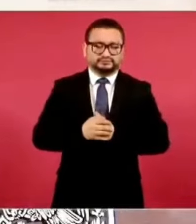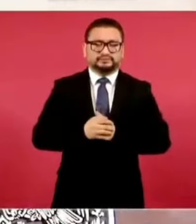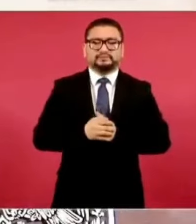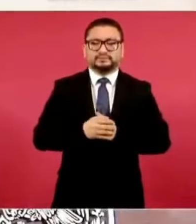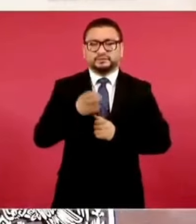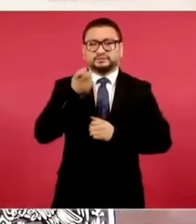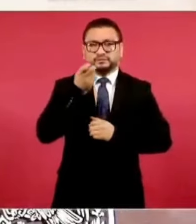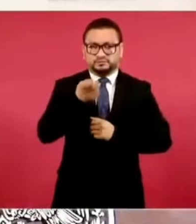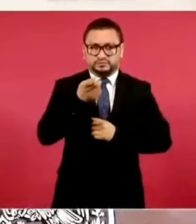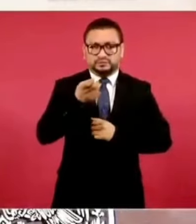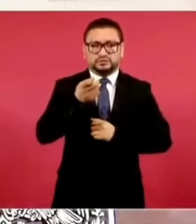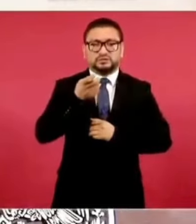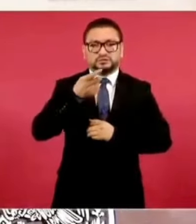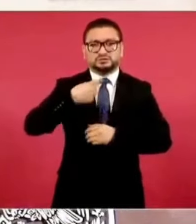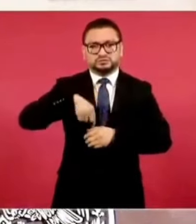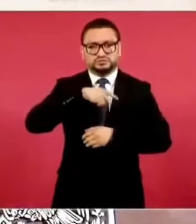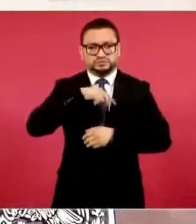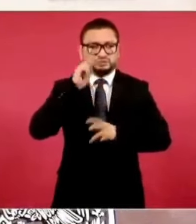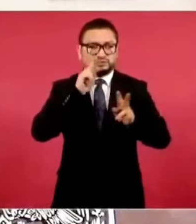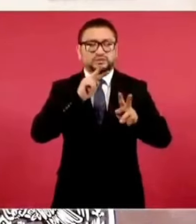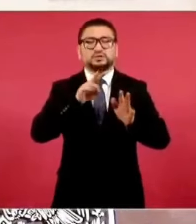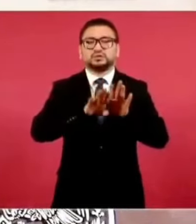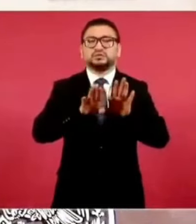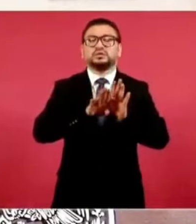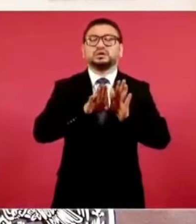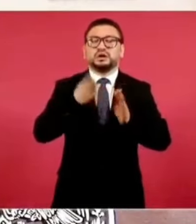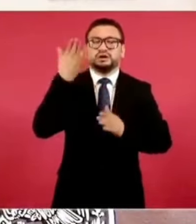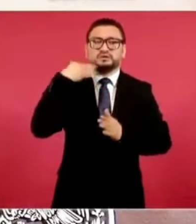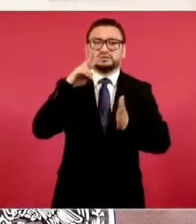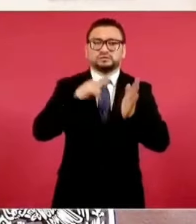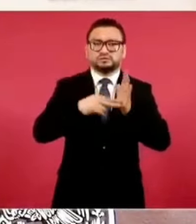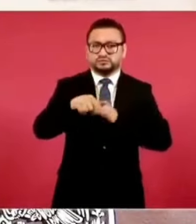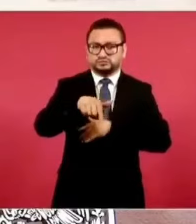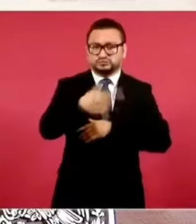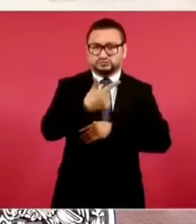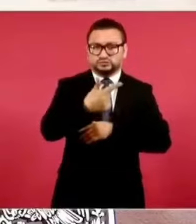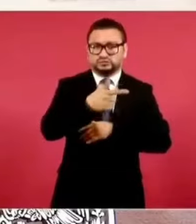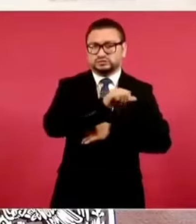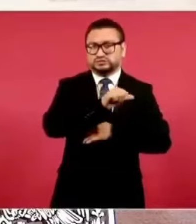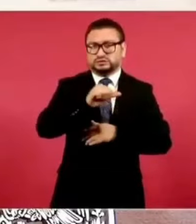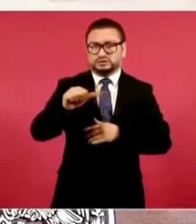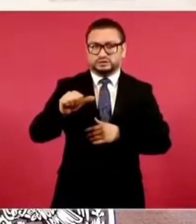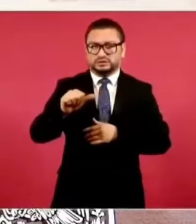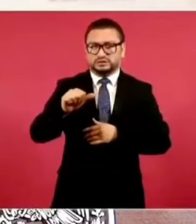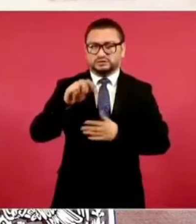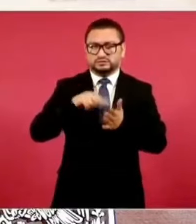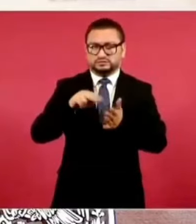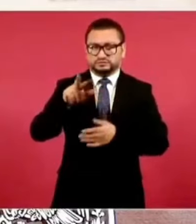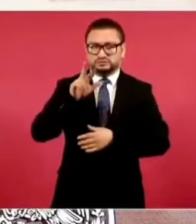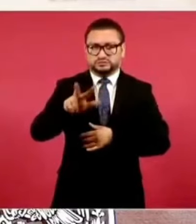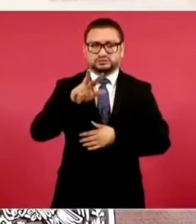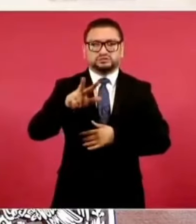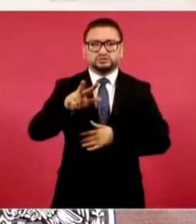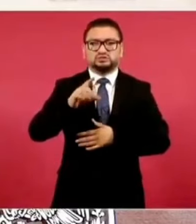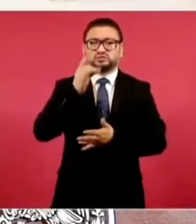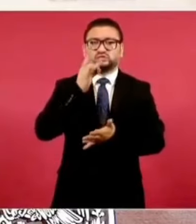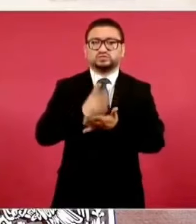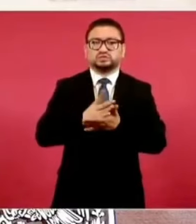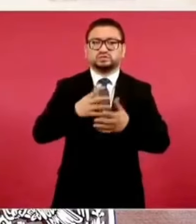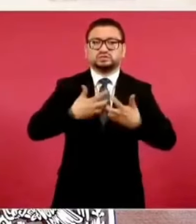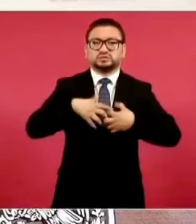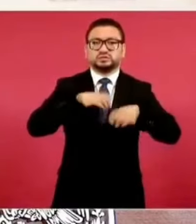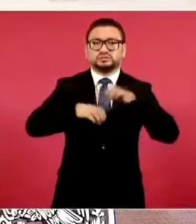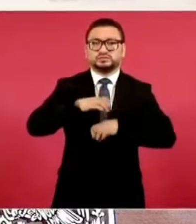sentido, si lo vemos aquí de 2012, en todo el periodo del 12 al 18, sólo 10 empresas